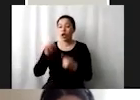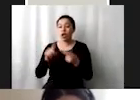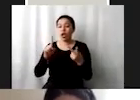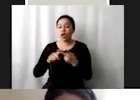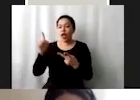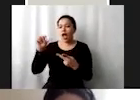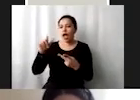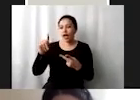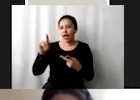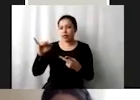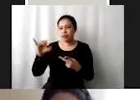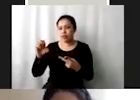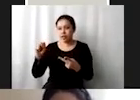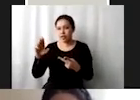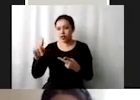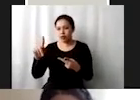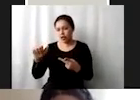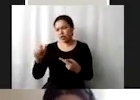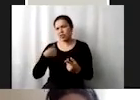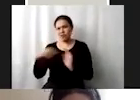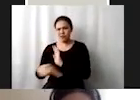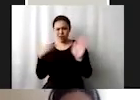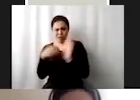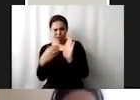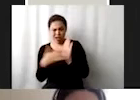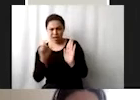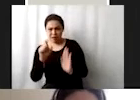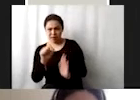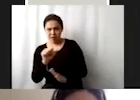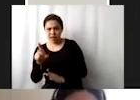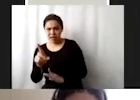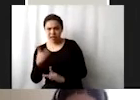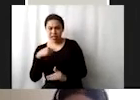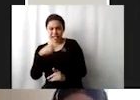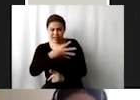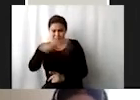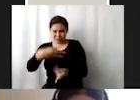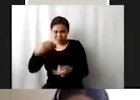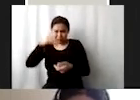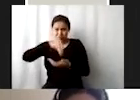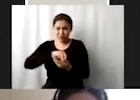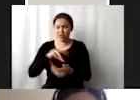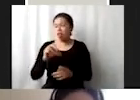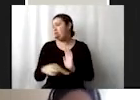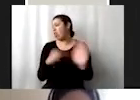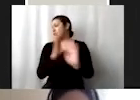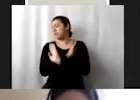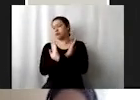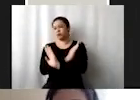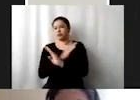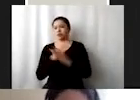que dijeron no firmamos una Agenda 2030 que contemple estas cosas pero bueno obviamente son